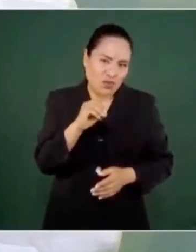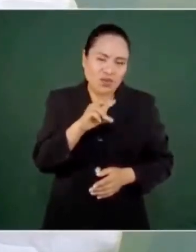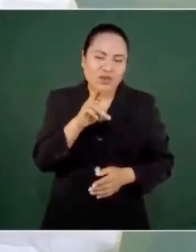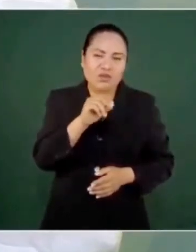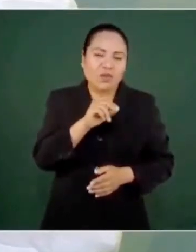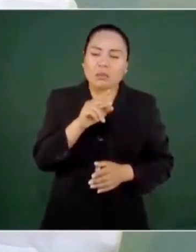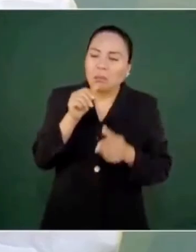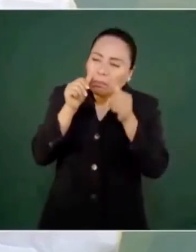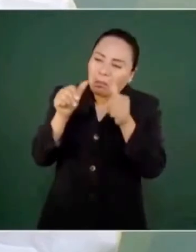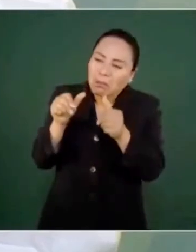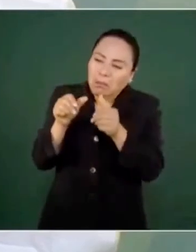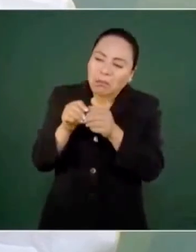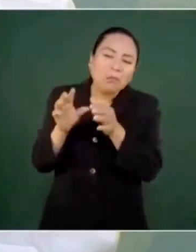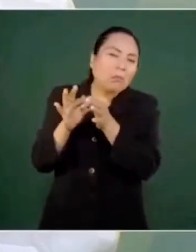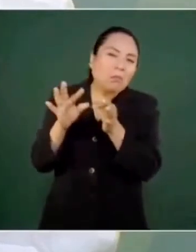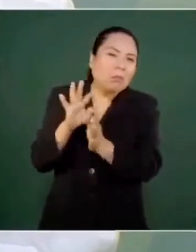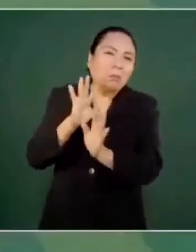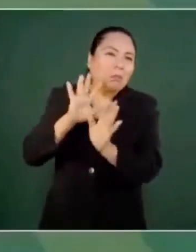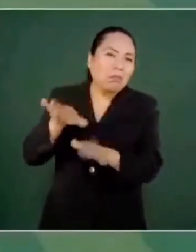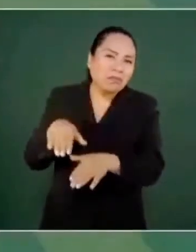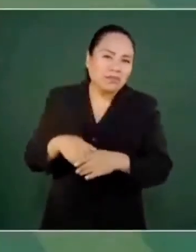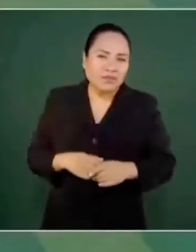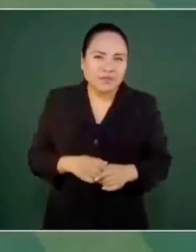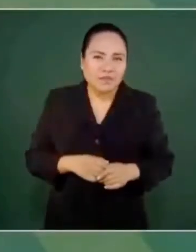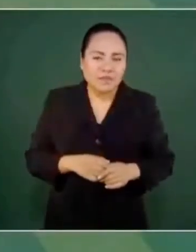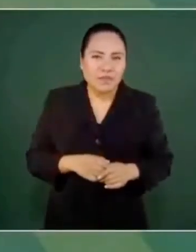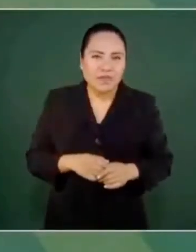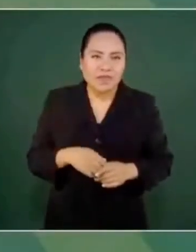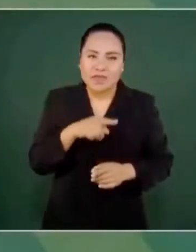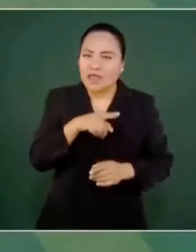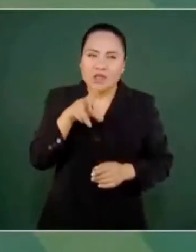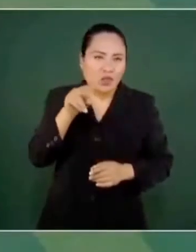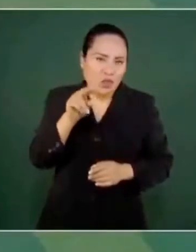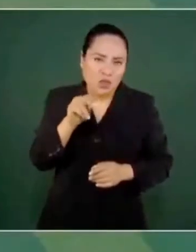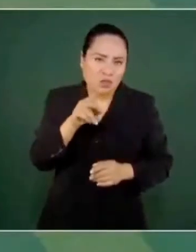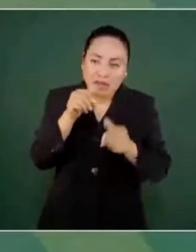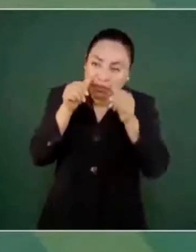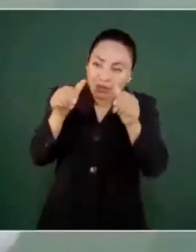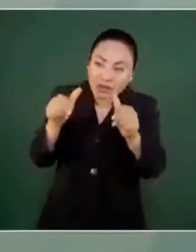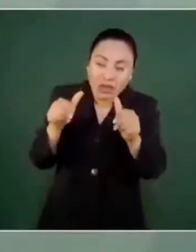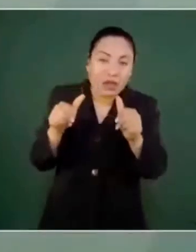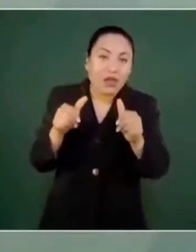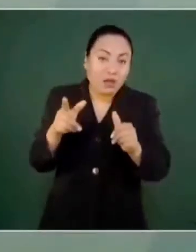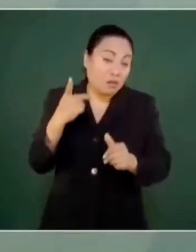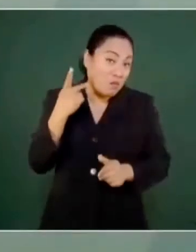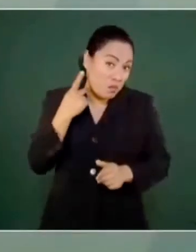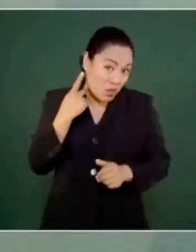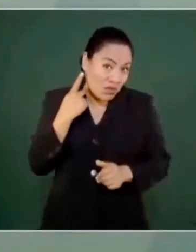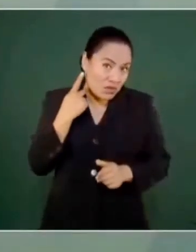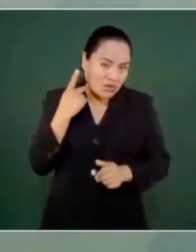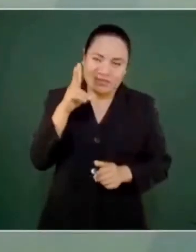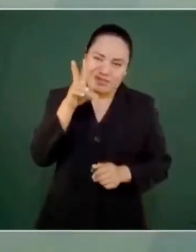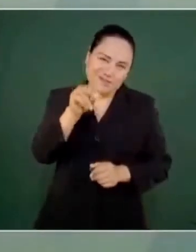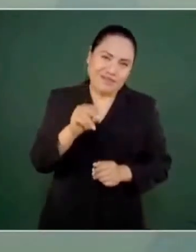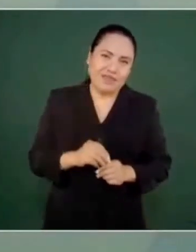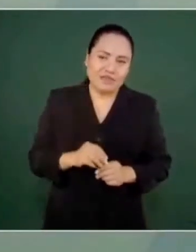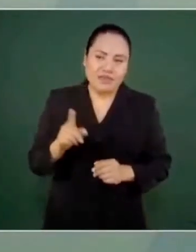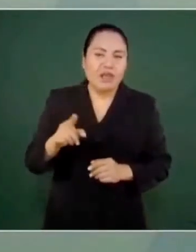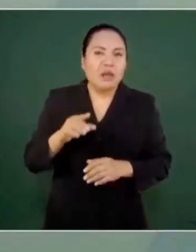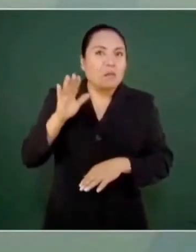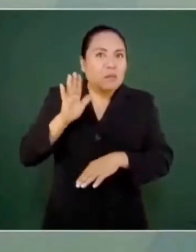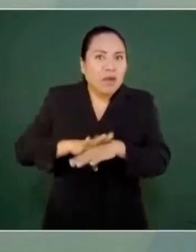al dirigente político religioso que más admiro,